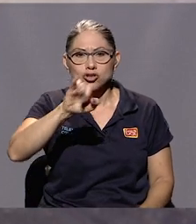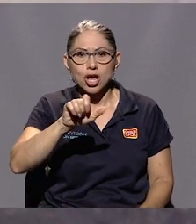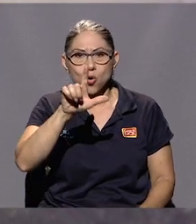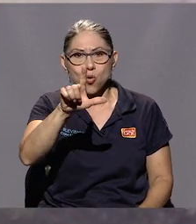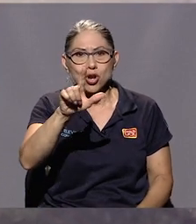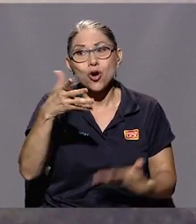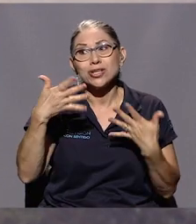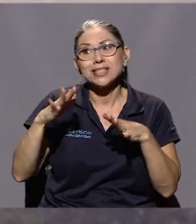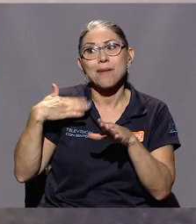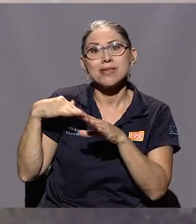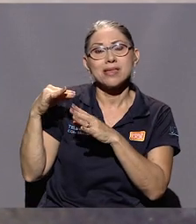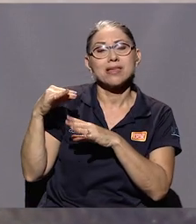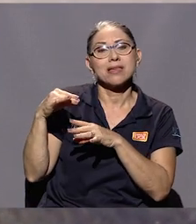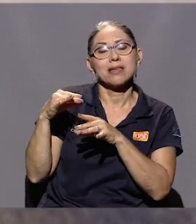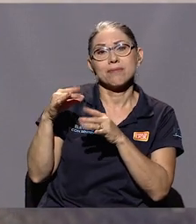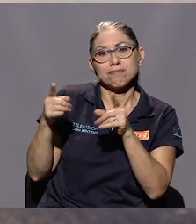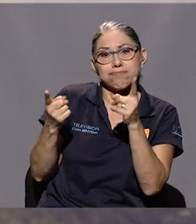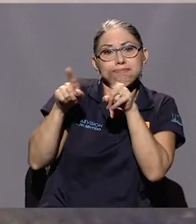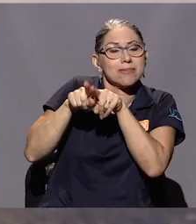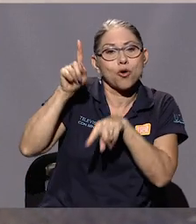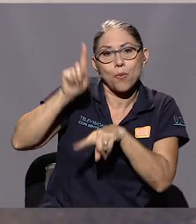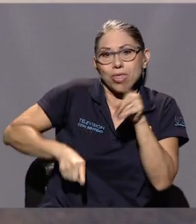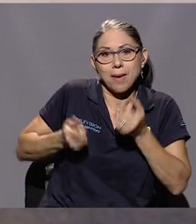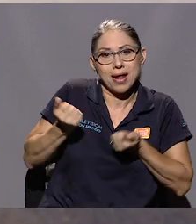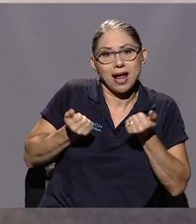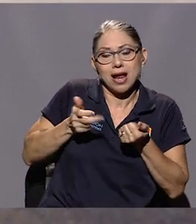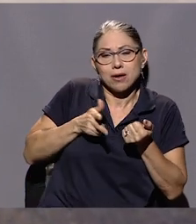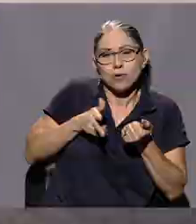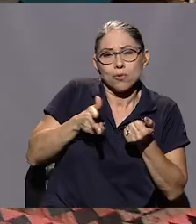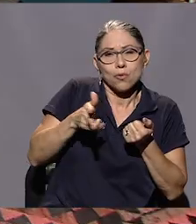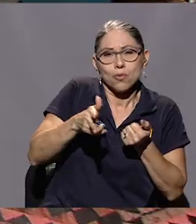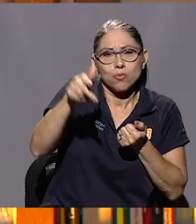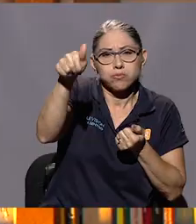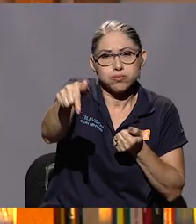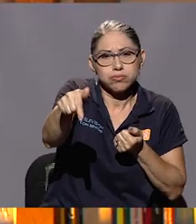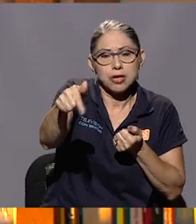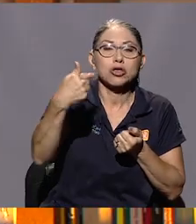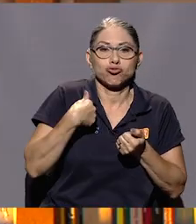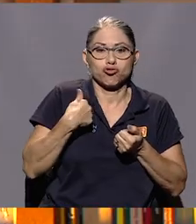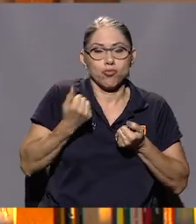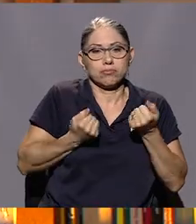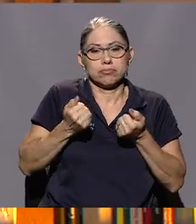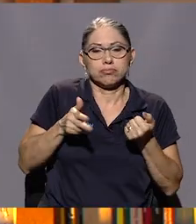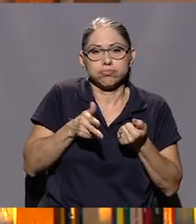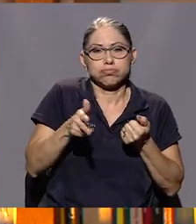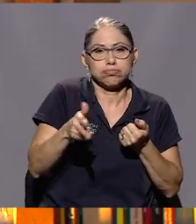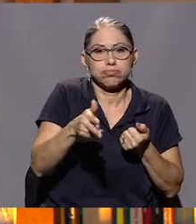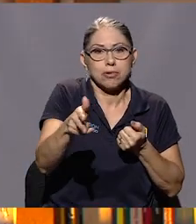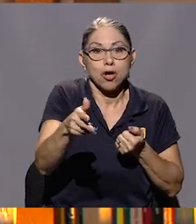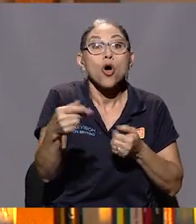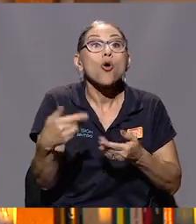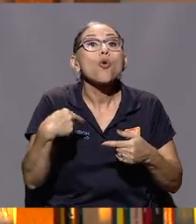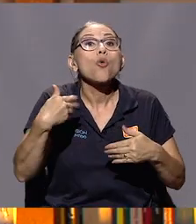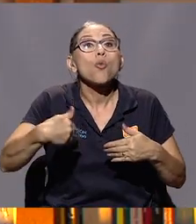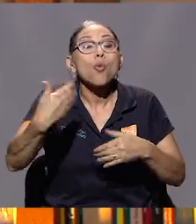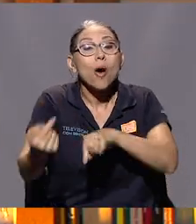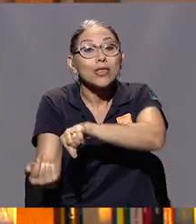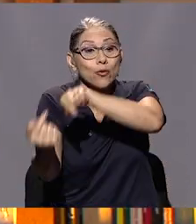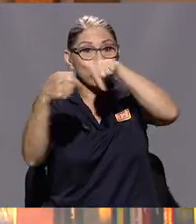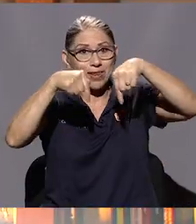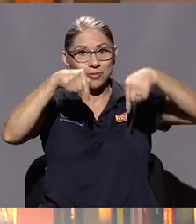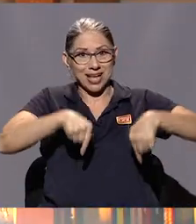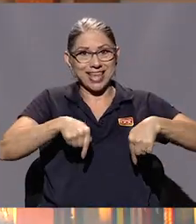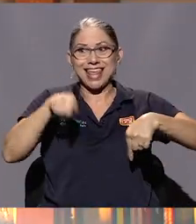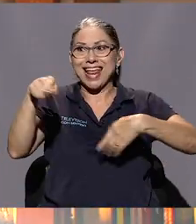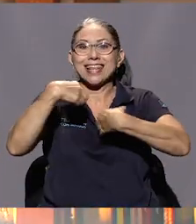era 22 de julio y ya José no podía manejar de aquí a Limón, entonces manejé yo. Y cuando vinimos me hizo una carta de, era el